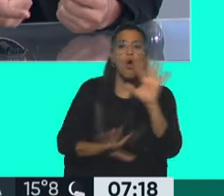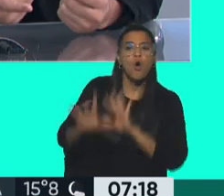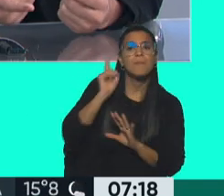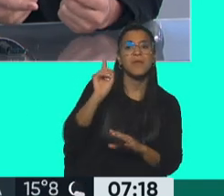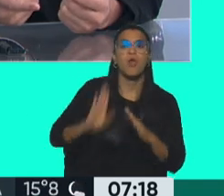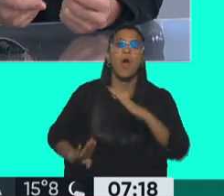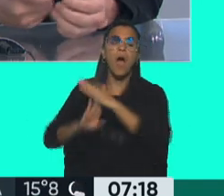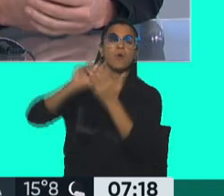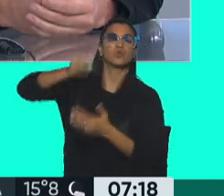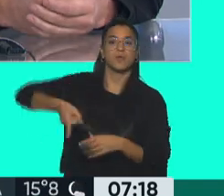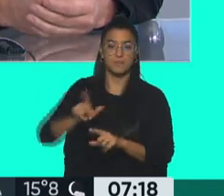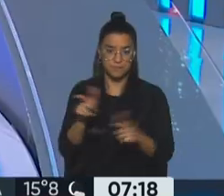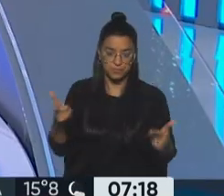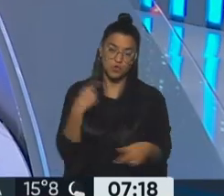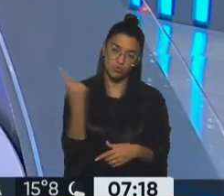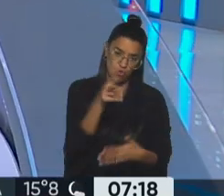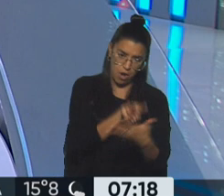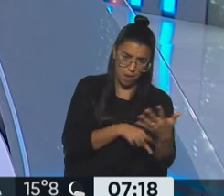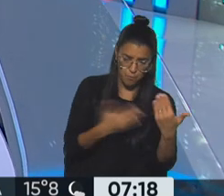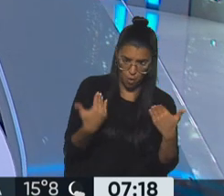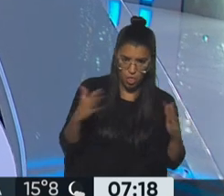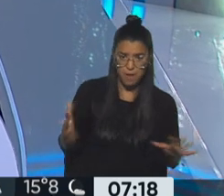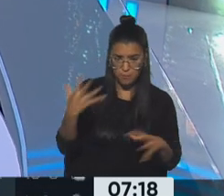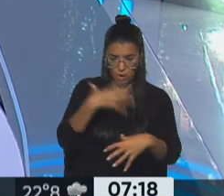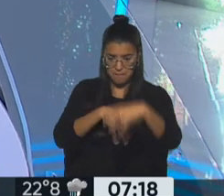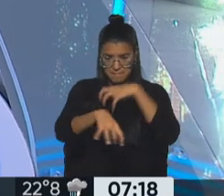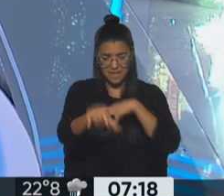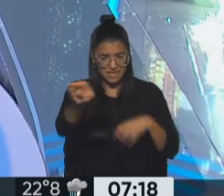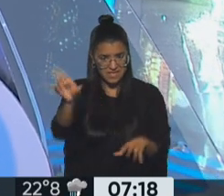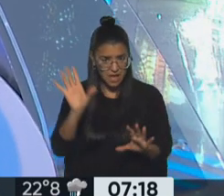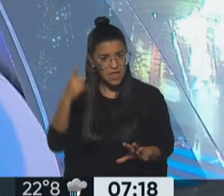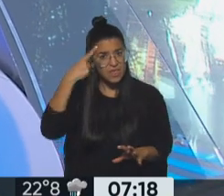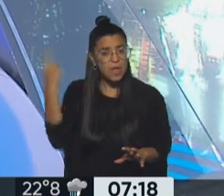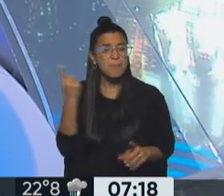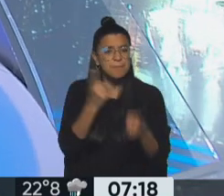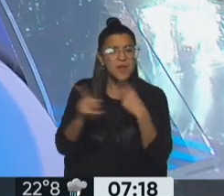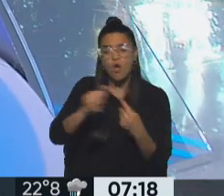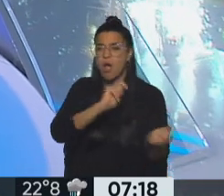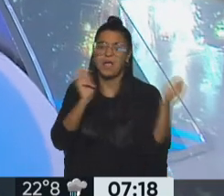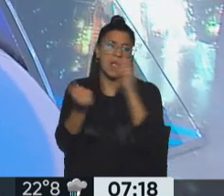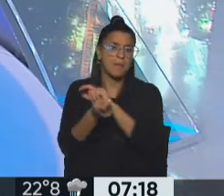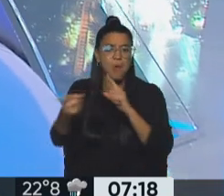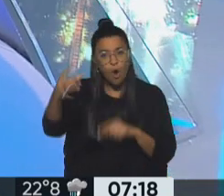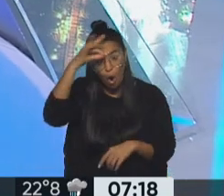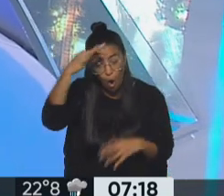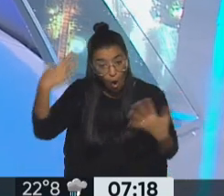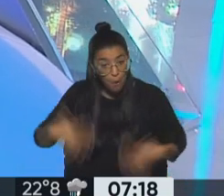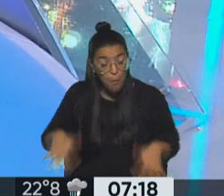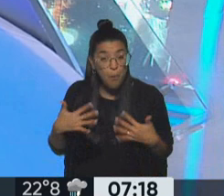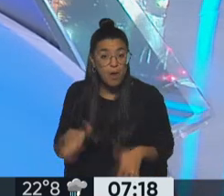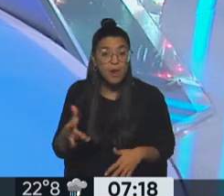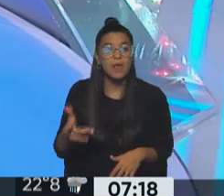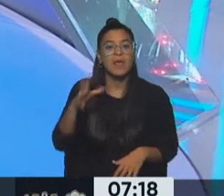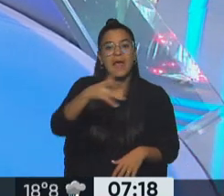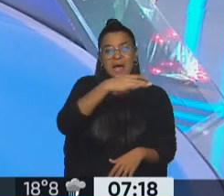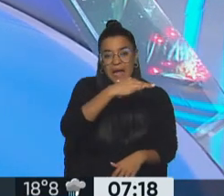autoridad. Ahora, leer podemos leer muchos e incluso empatizar con esa ideología. De ahí a transformarlo en una obra de teatro con